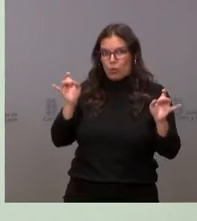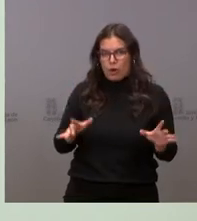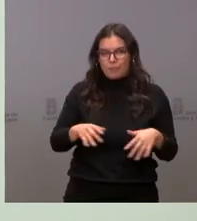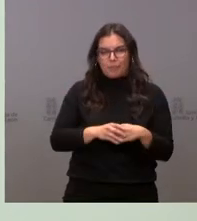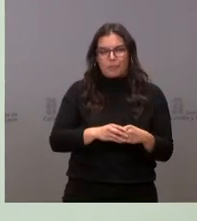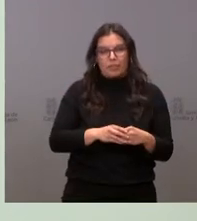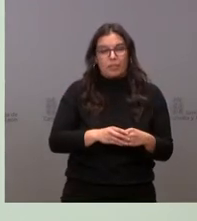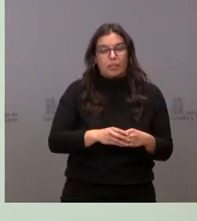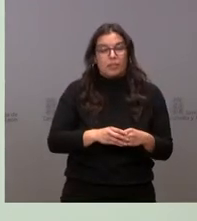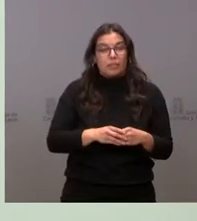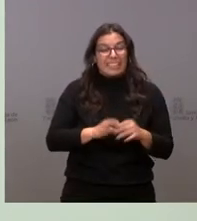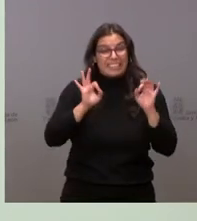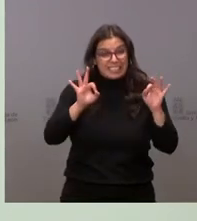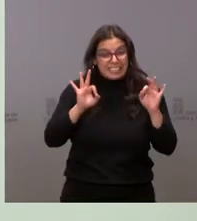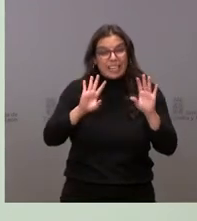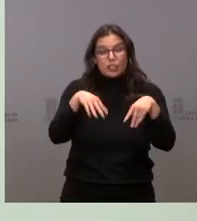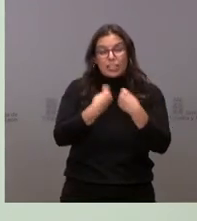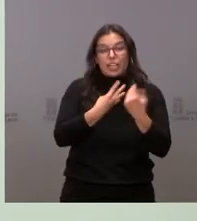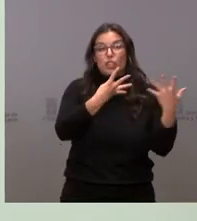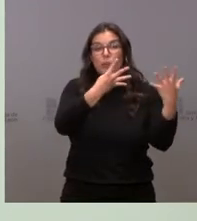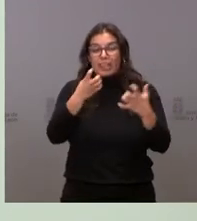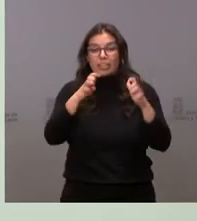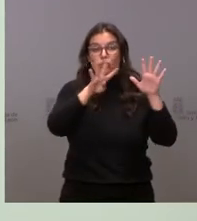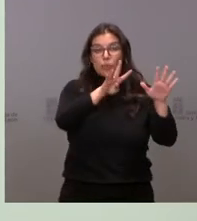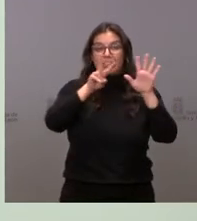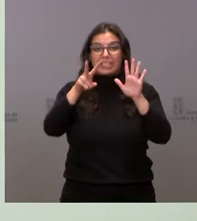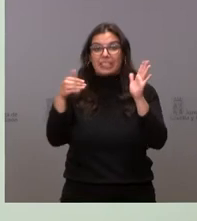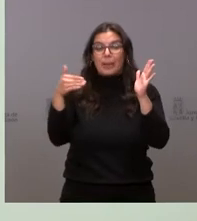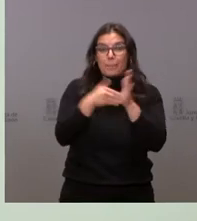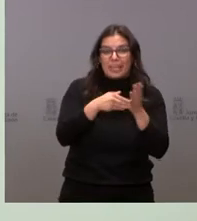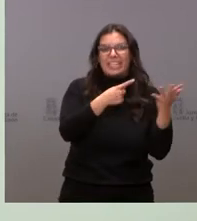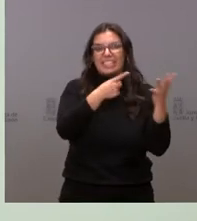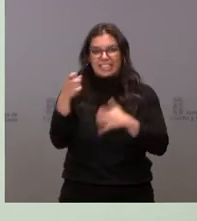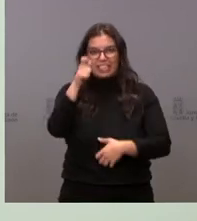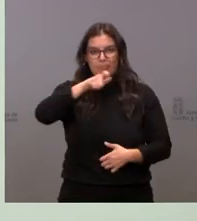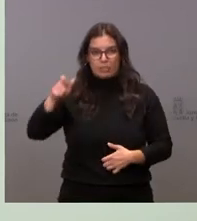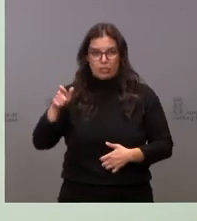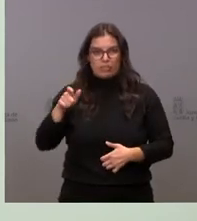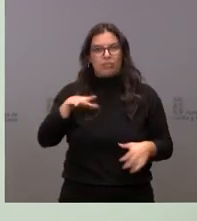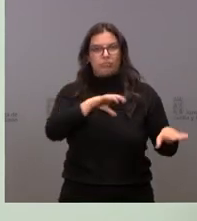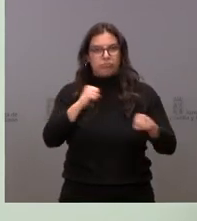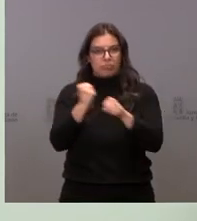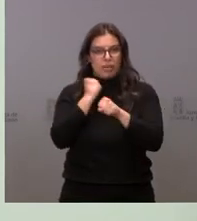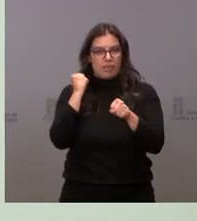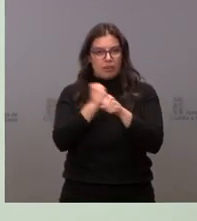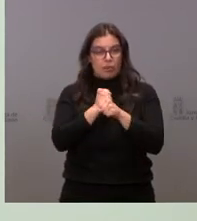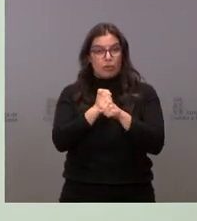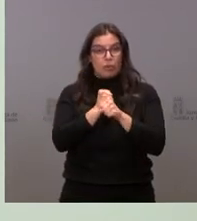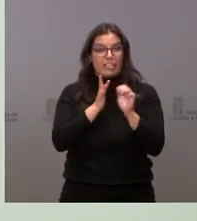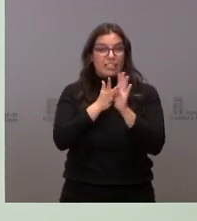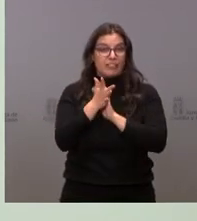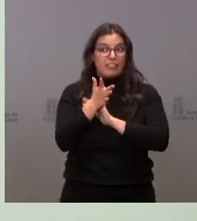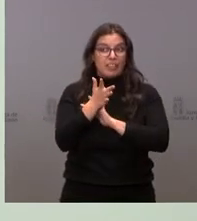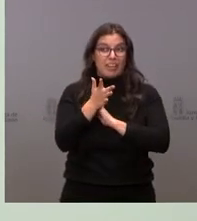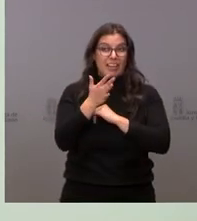Y, de manera más concreta, son 997.600. Estamos hablando, por tanto, de a falta de